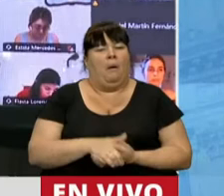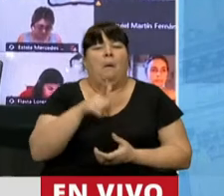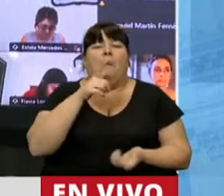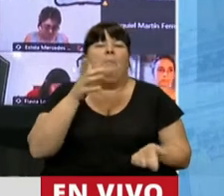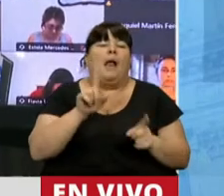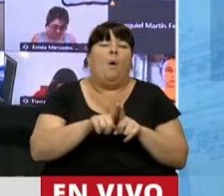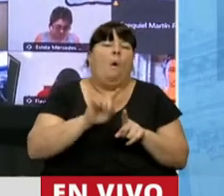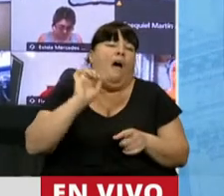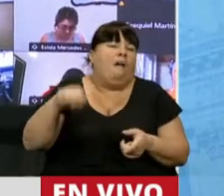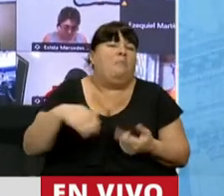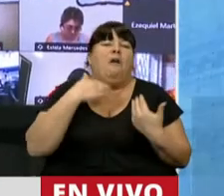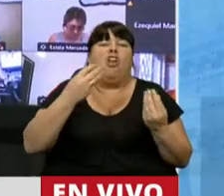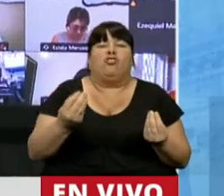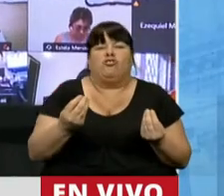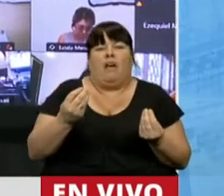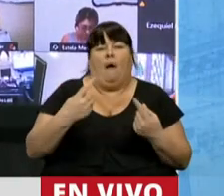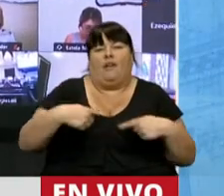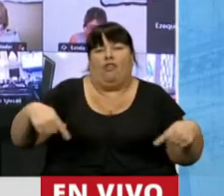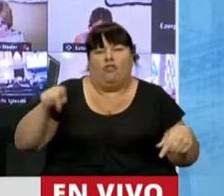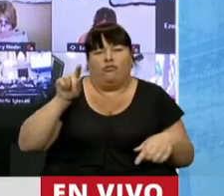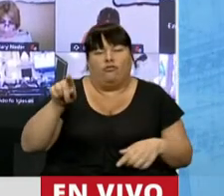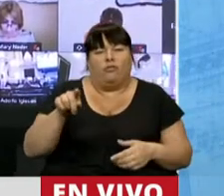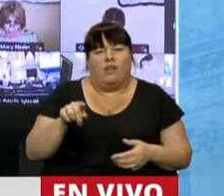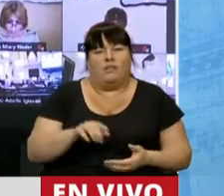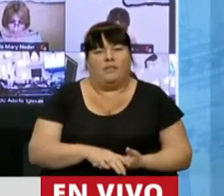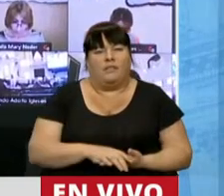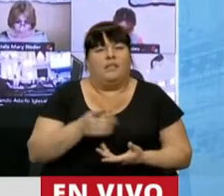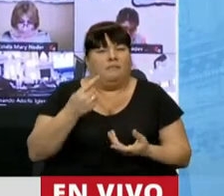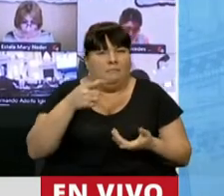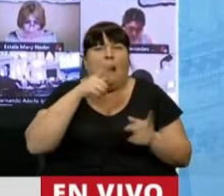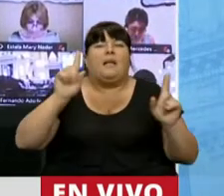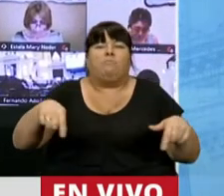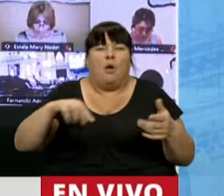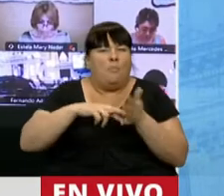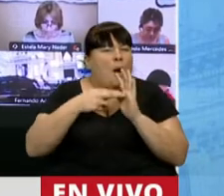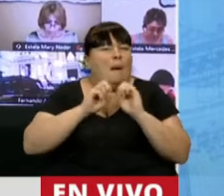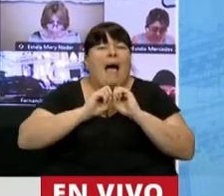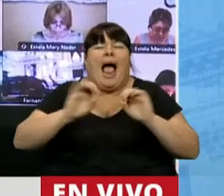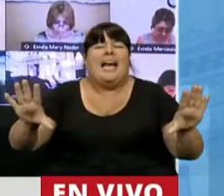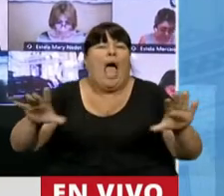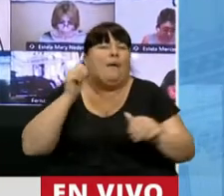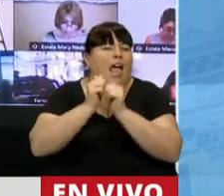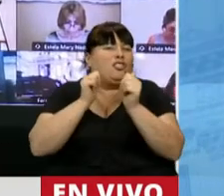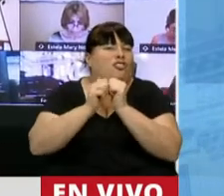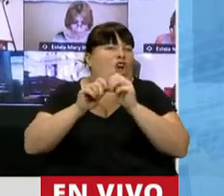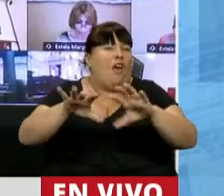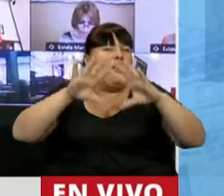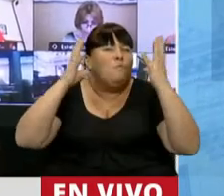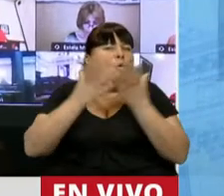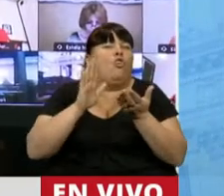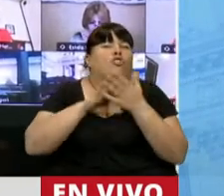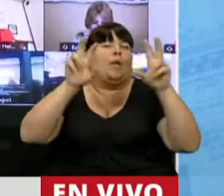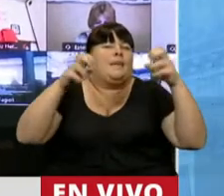y conociendo por completo la crisis más grave de la historia de la humanidad en cuanto a